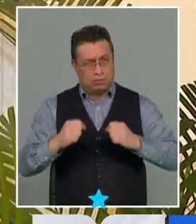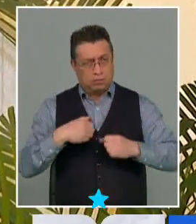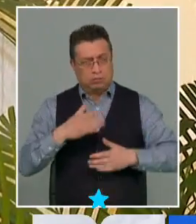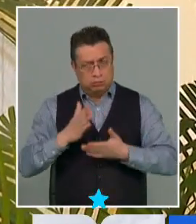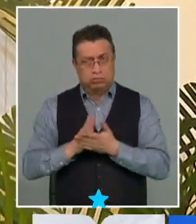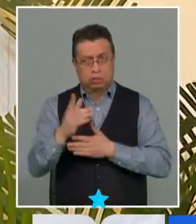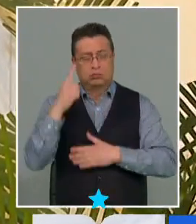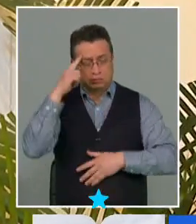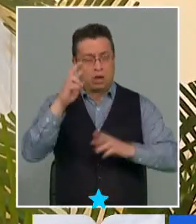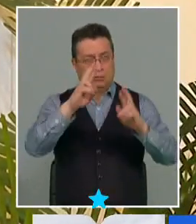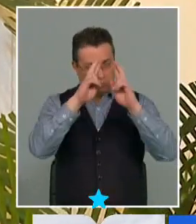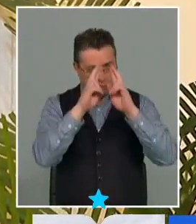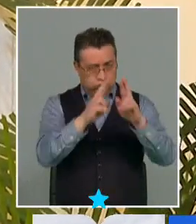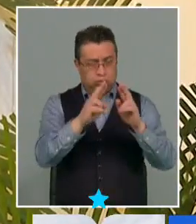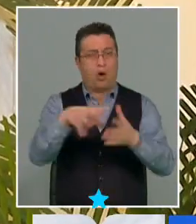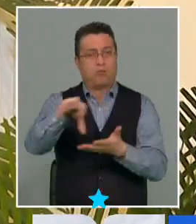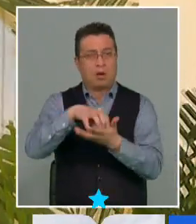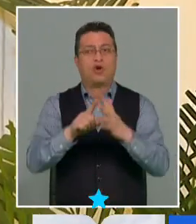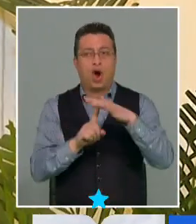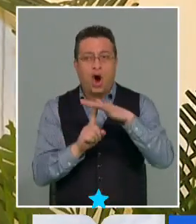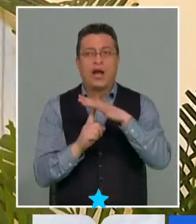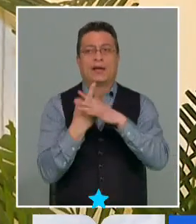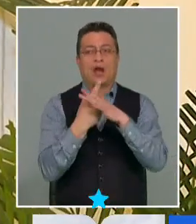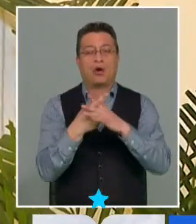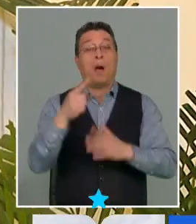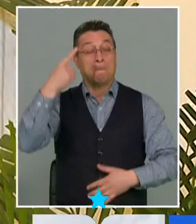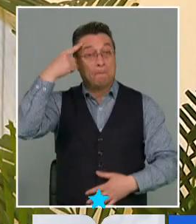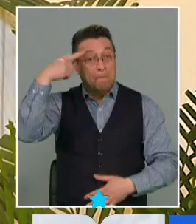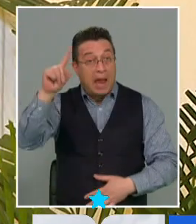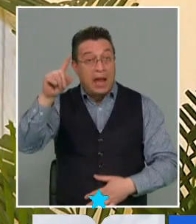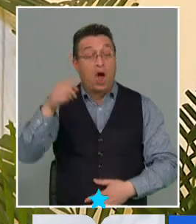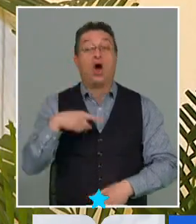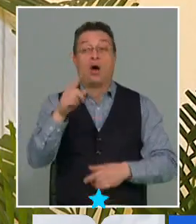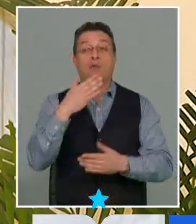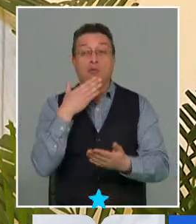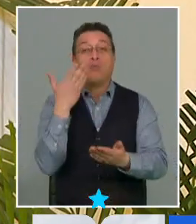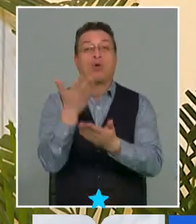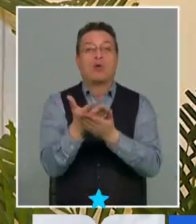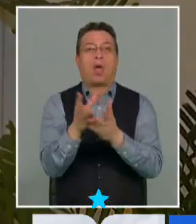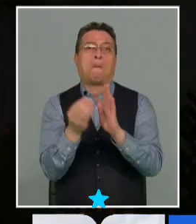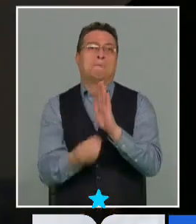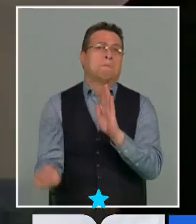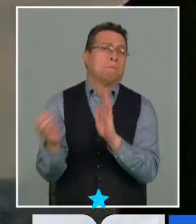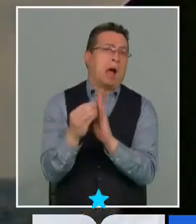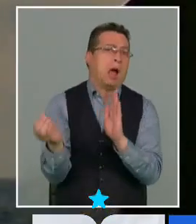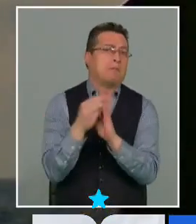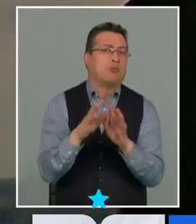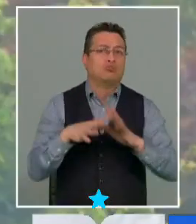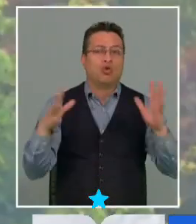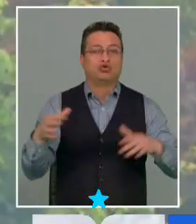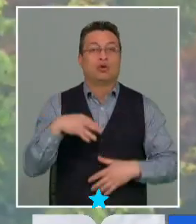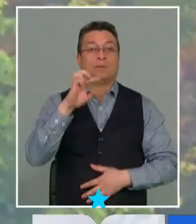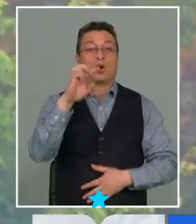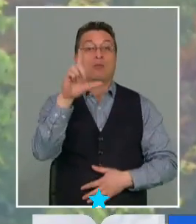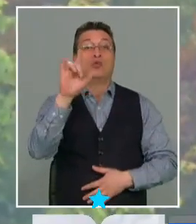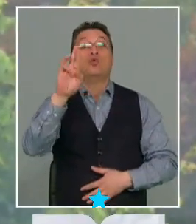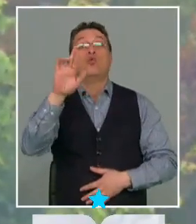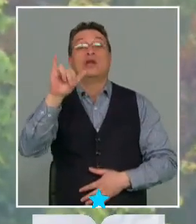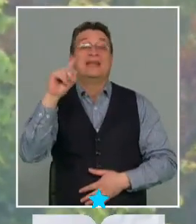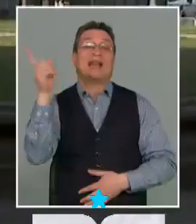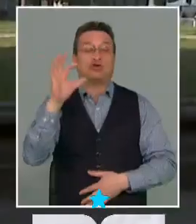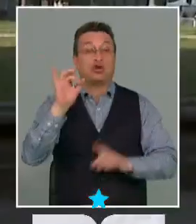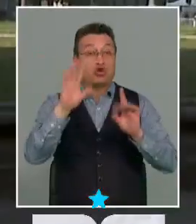hacer un reconocimiento a nuestros pueblos originarios. Sin embargo, la propuesta va mucho más allá. Plurinacionalidad no es solo